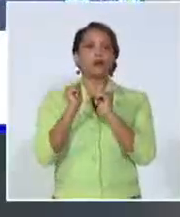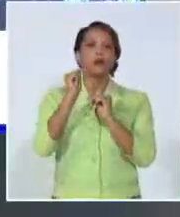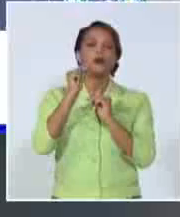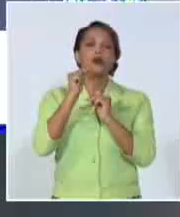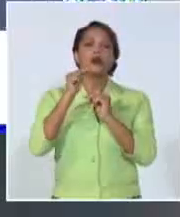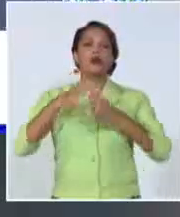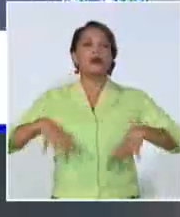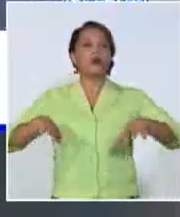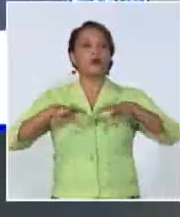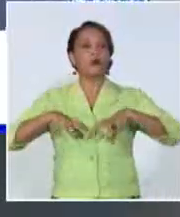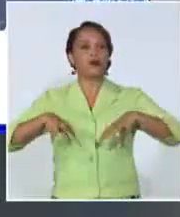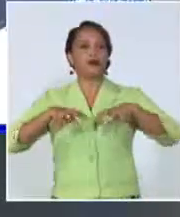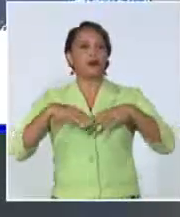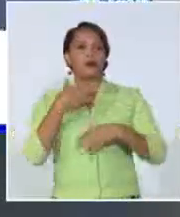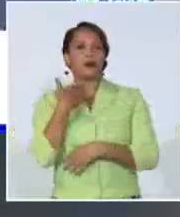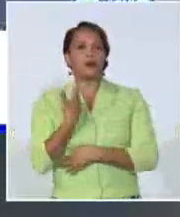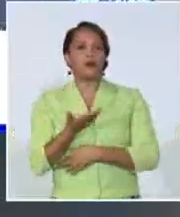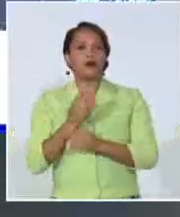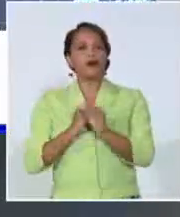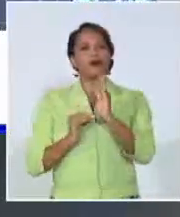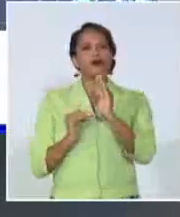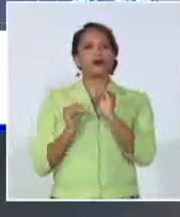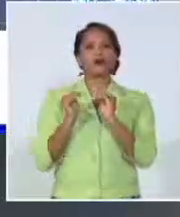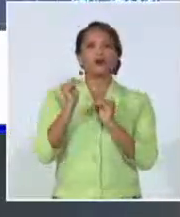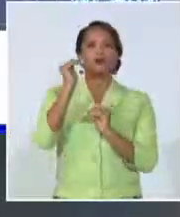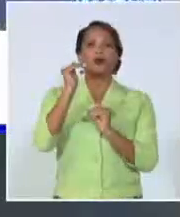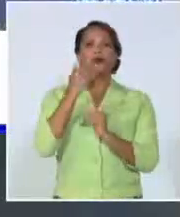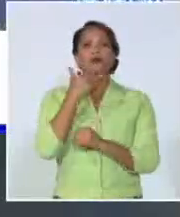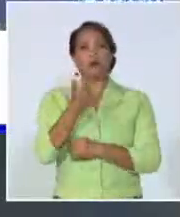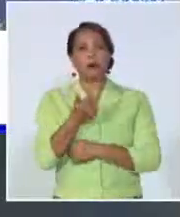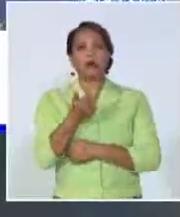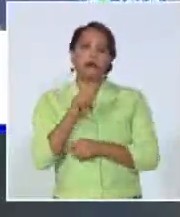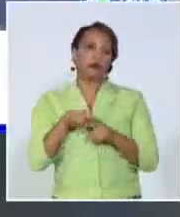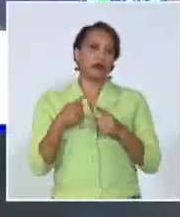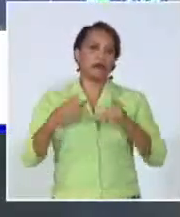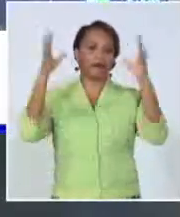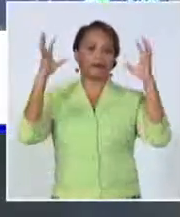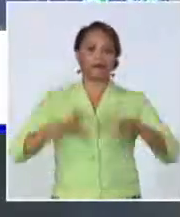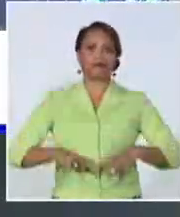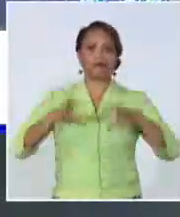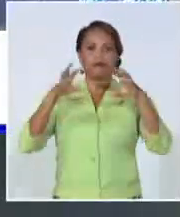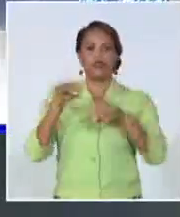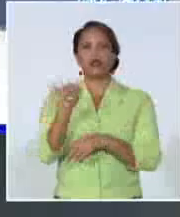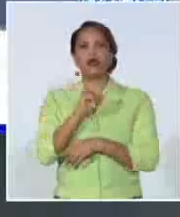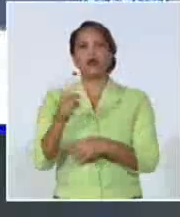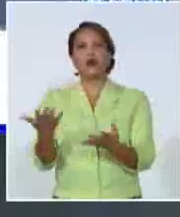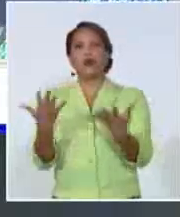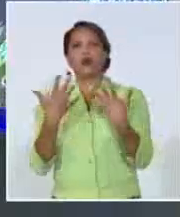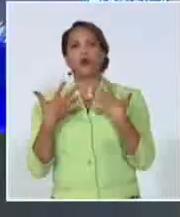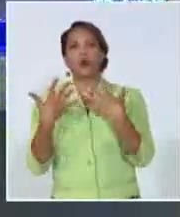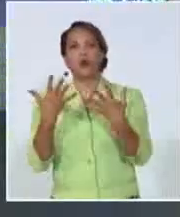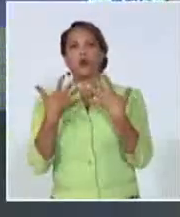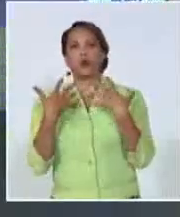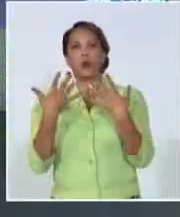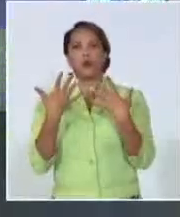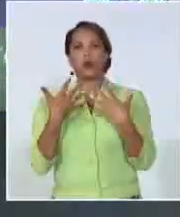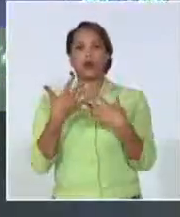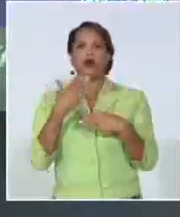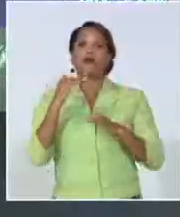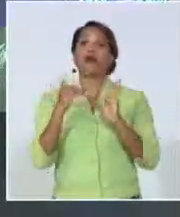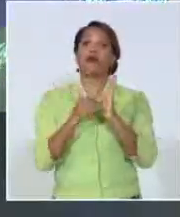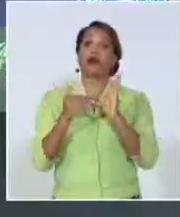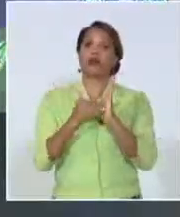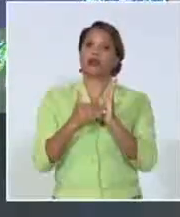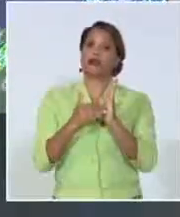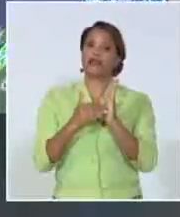superiores, digamos, que favorecen la lluvia. También el calentamiento que estamos sufriendo por la tarde. Bueno, todos